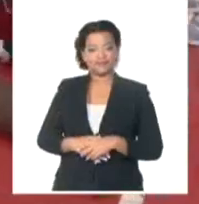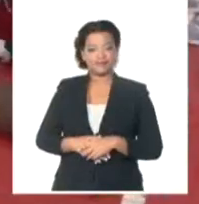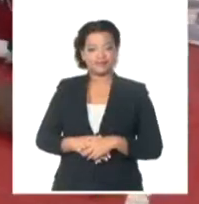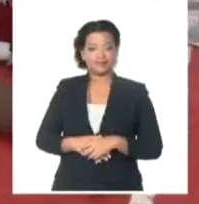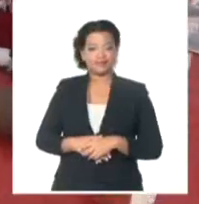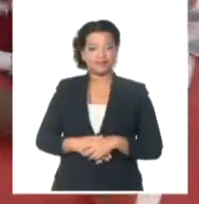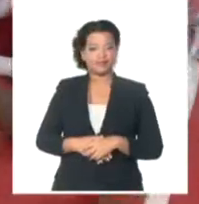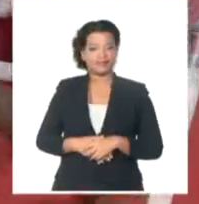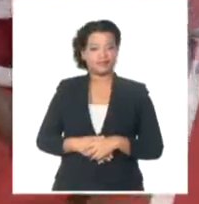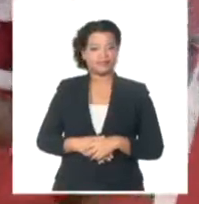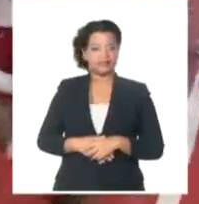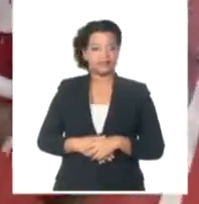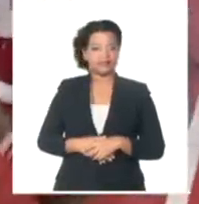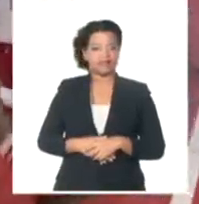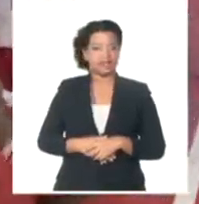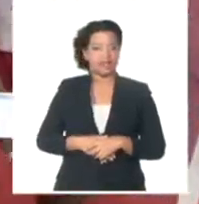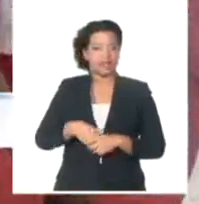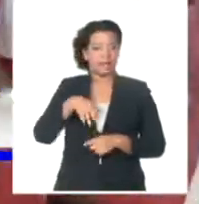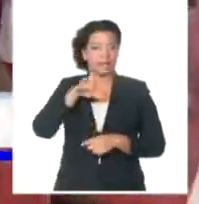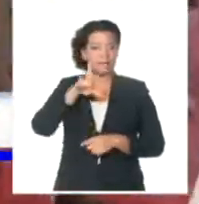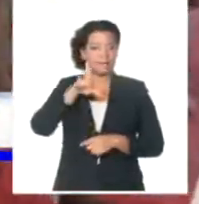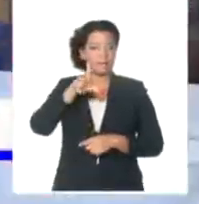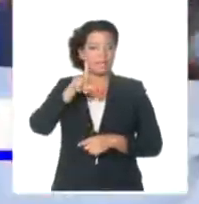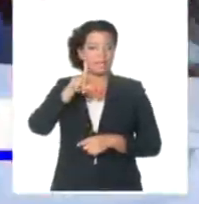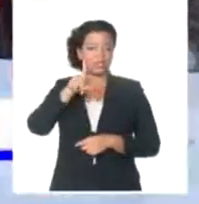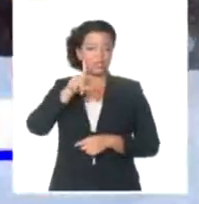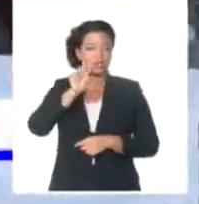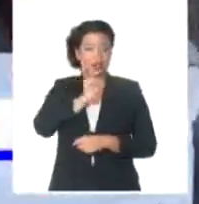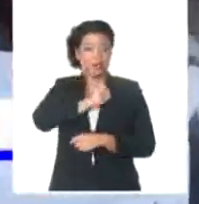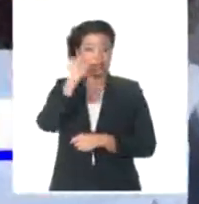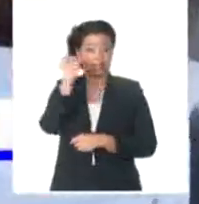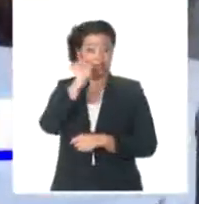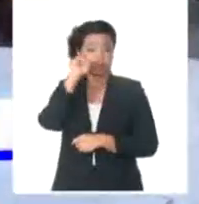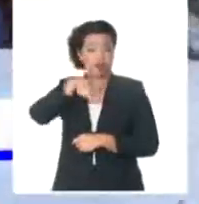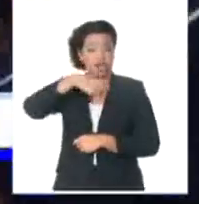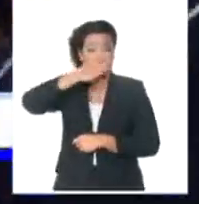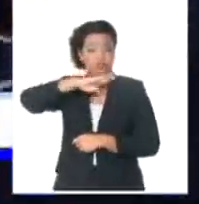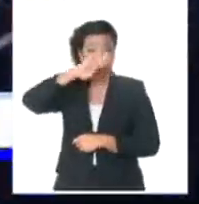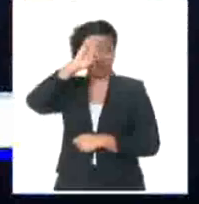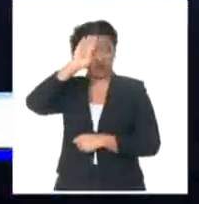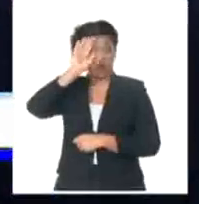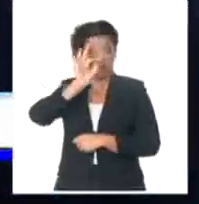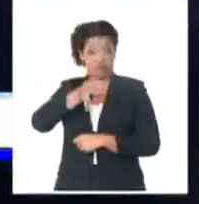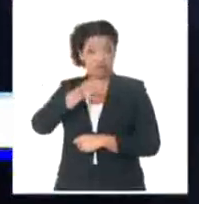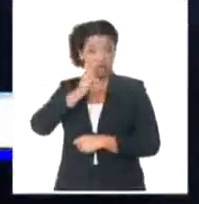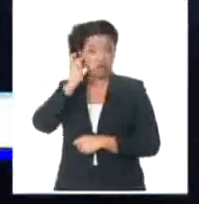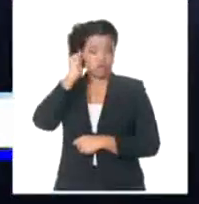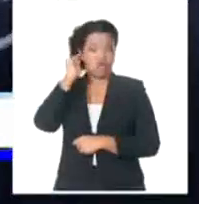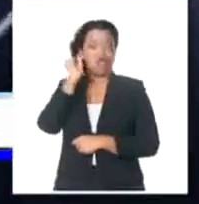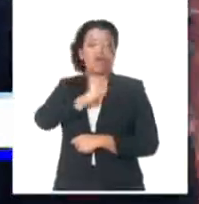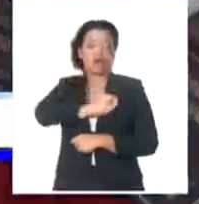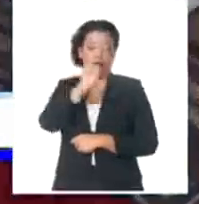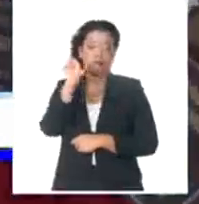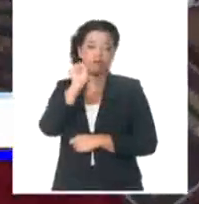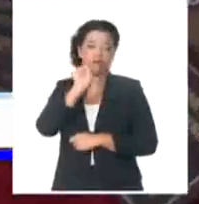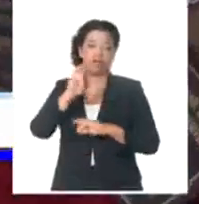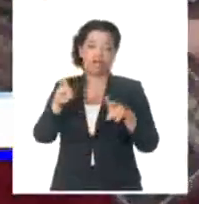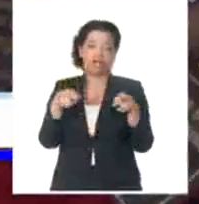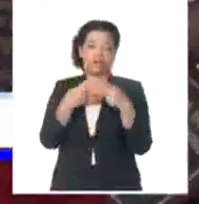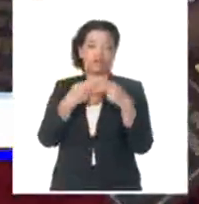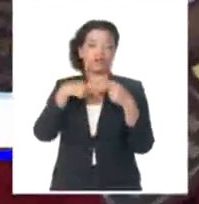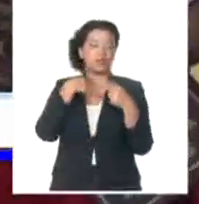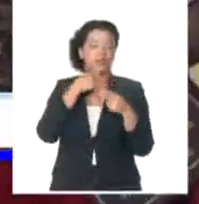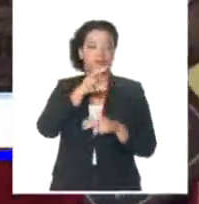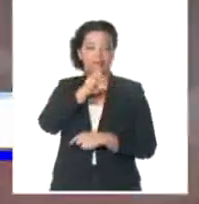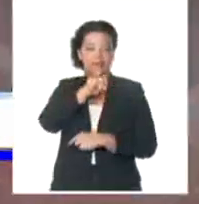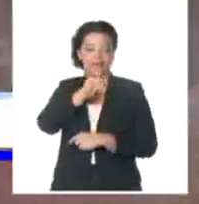Con 21 victorias invictas en casa, las mambizas del baloncesto se titulan campeones en la Liga Superior de 2023.